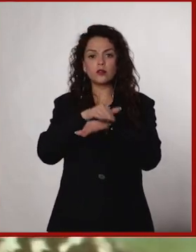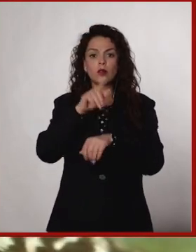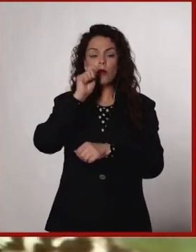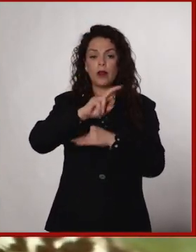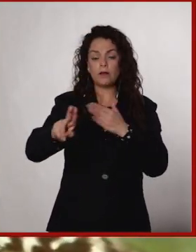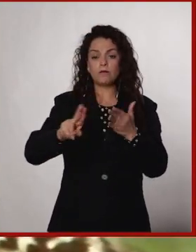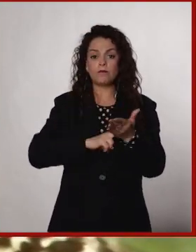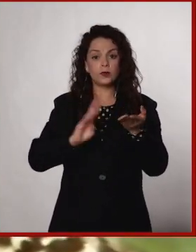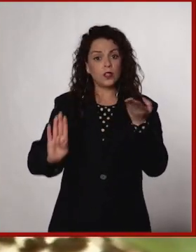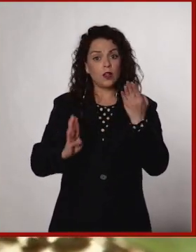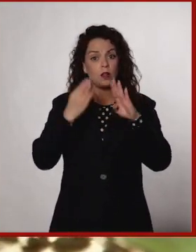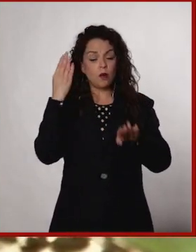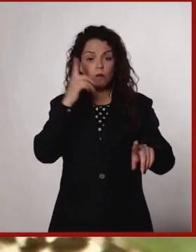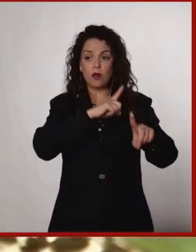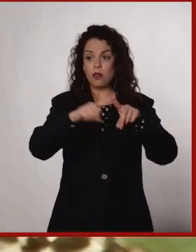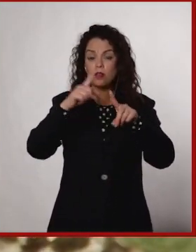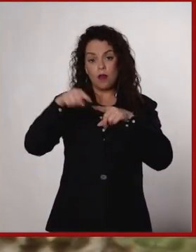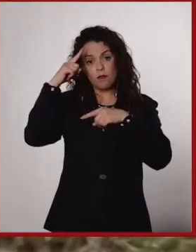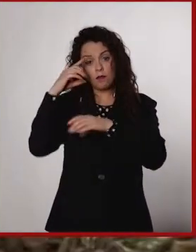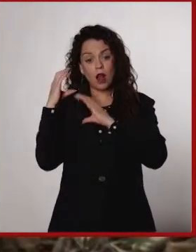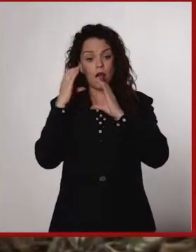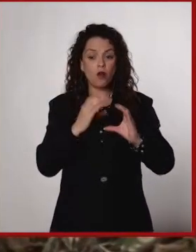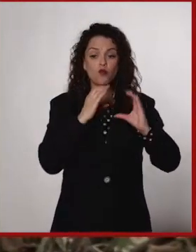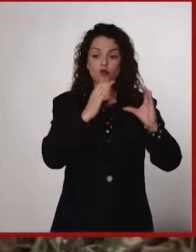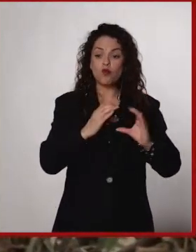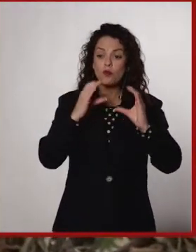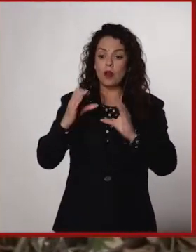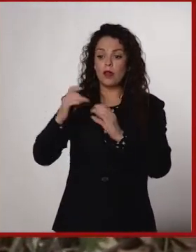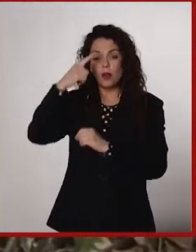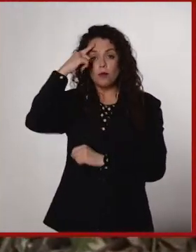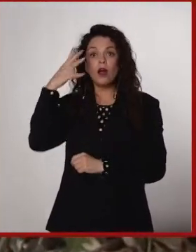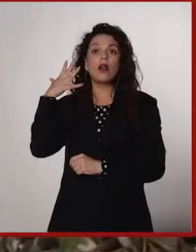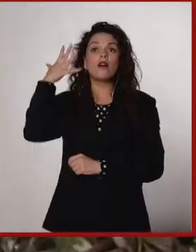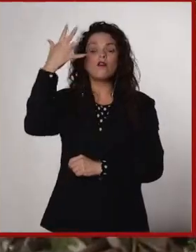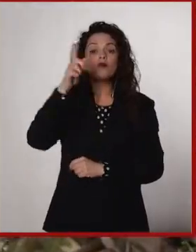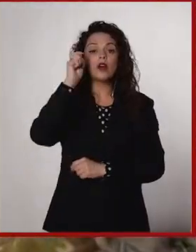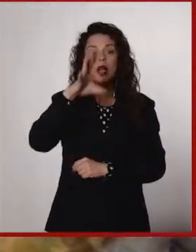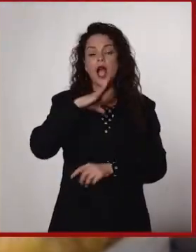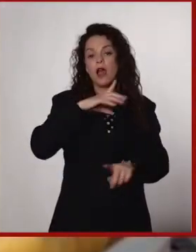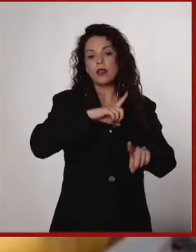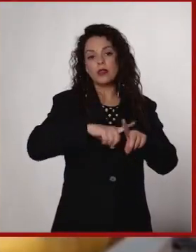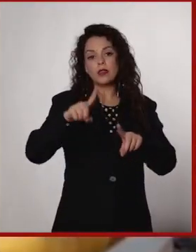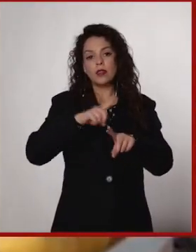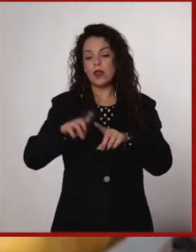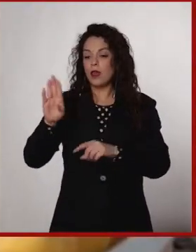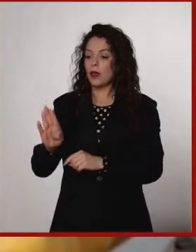Biológica, primer acuerdo mundial enfocado en la conservación y el uso sustentable de la biodiversidad.